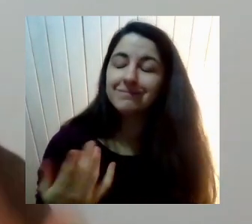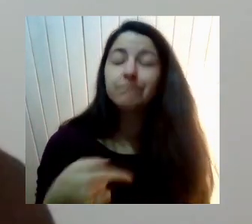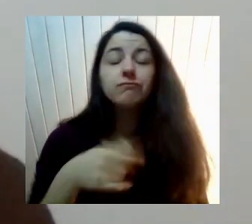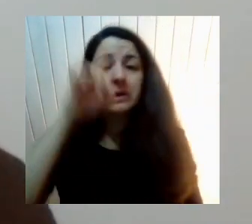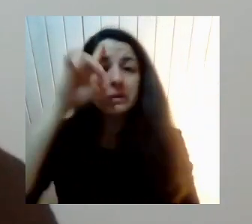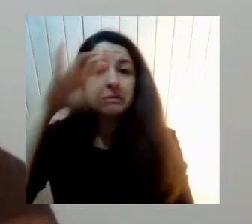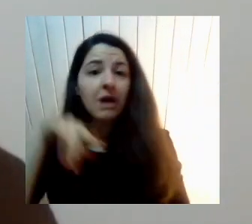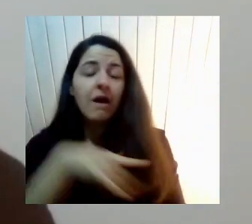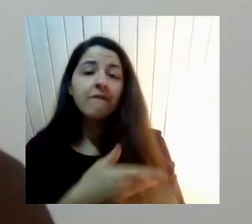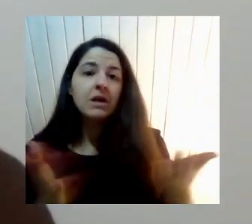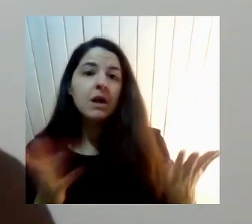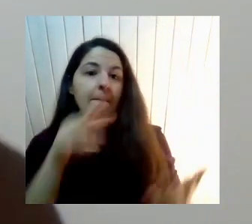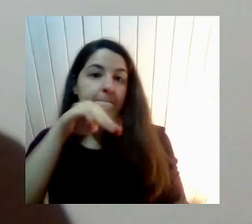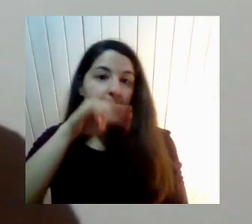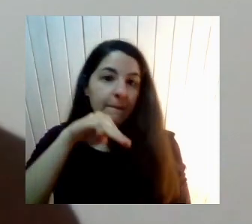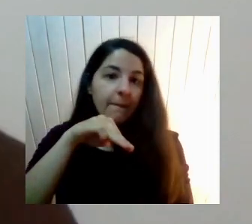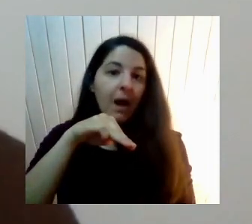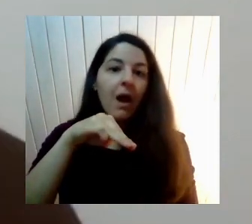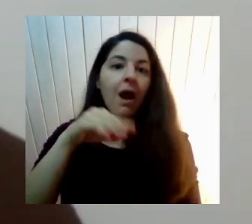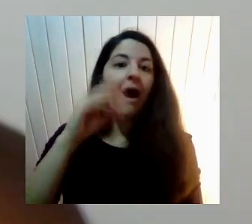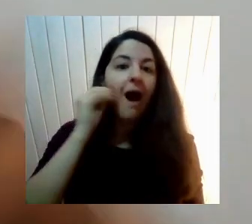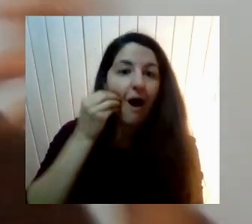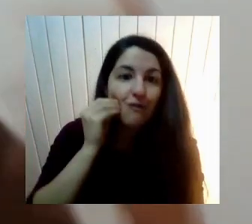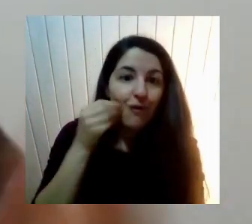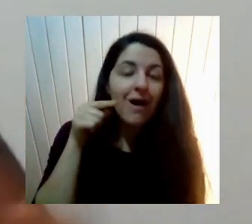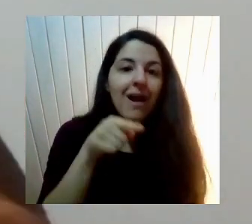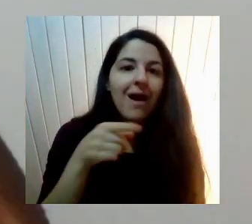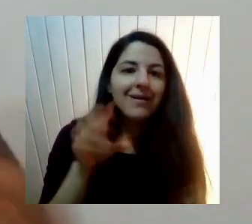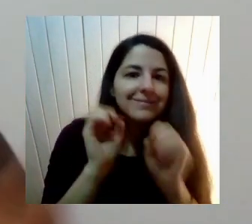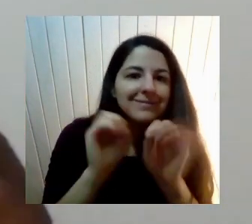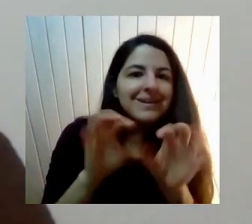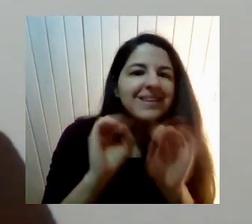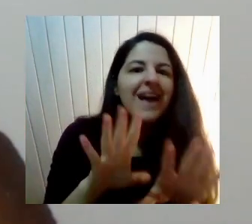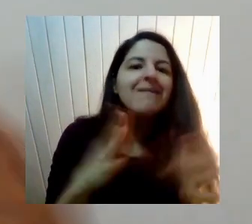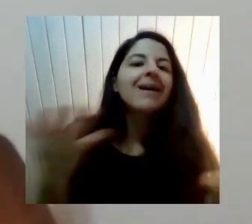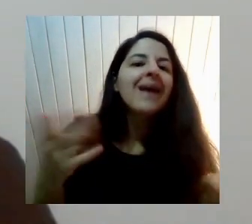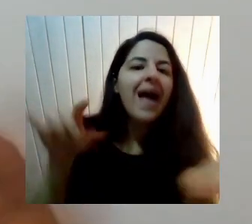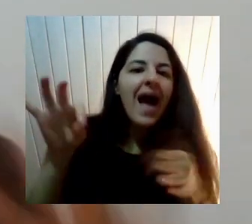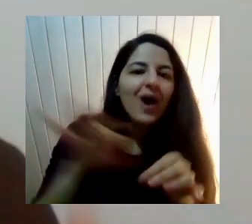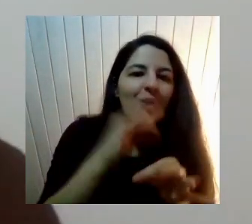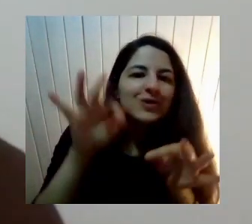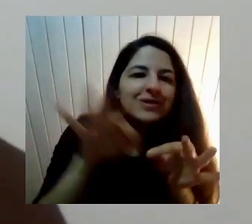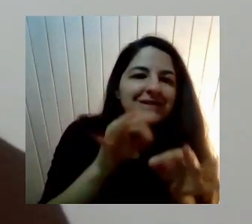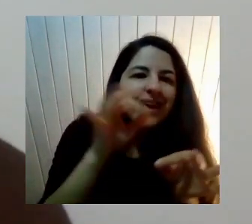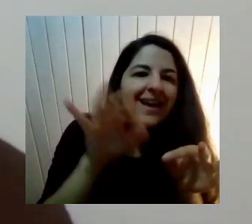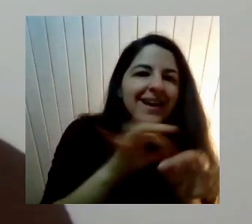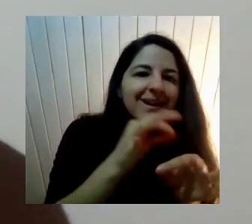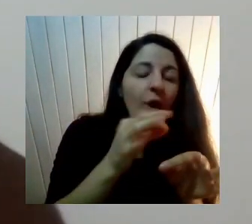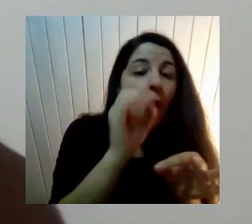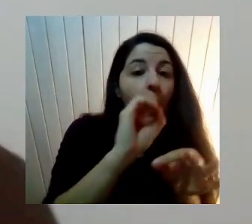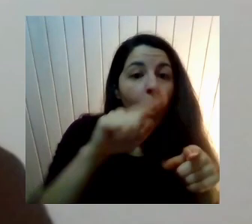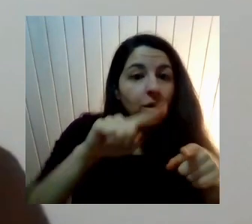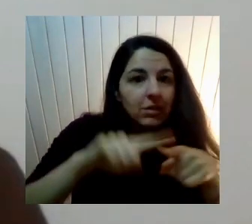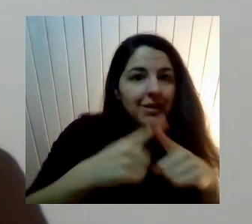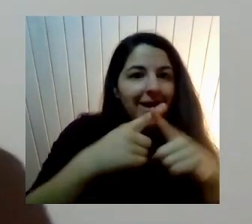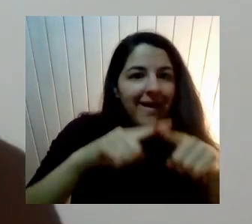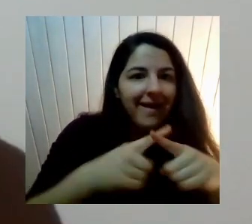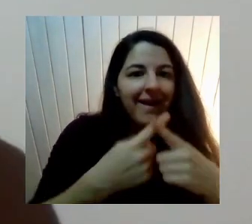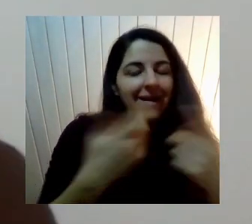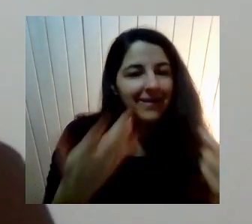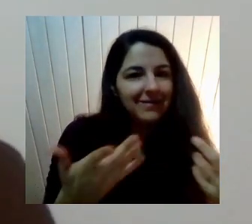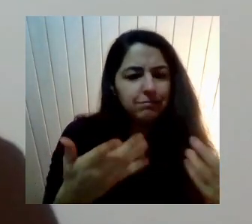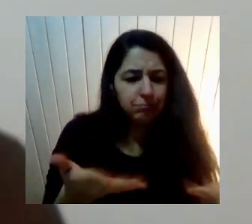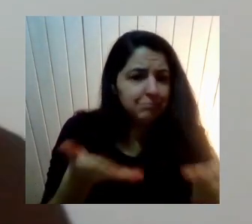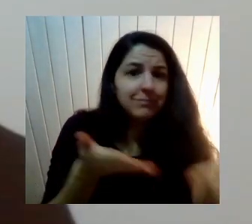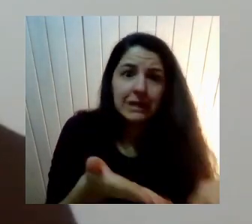nuestras madres A nuestras abuelas Que les enseñaban A coser Que les enseñaban A tejer O sea Era así de literal La idea La De lo que debía De ser una